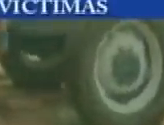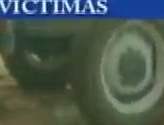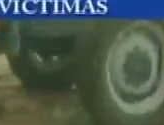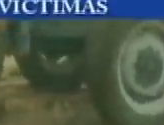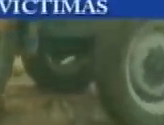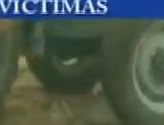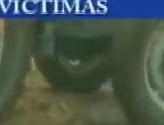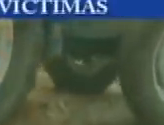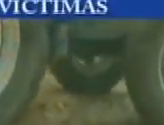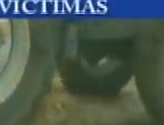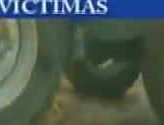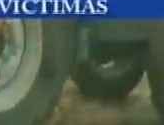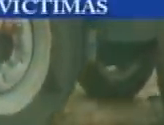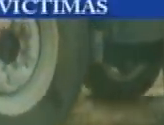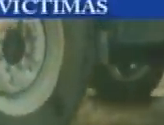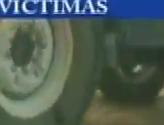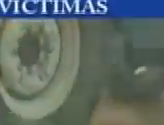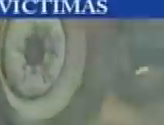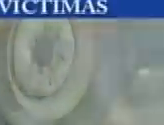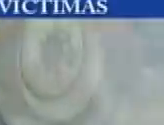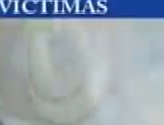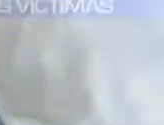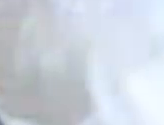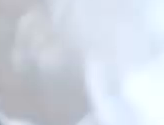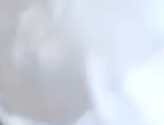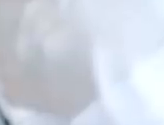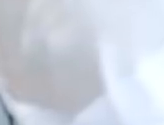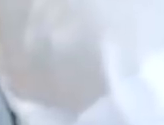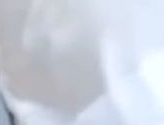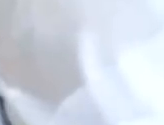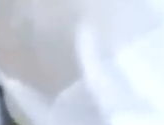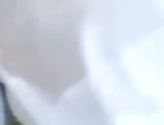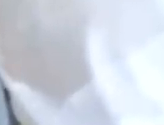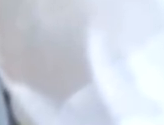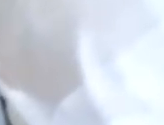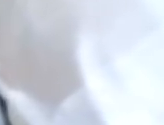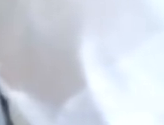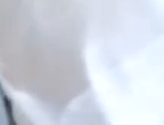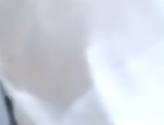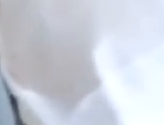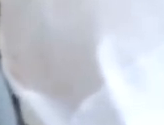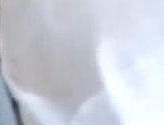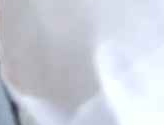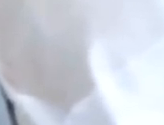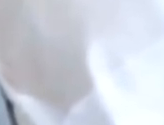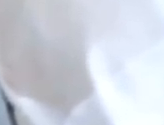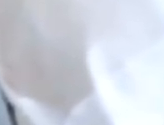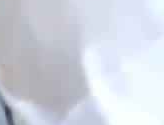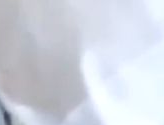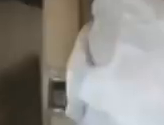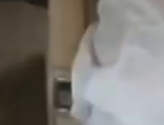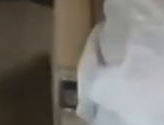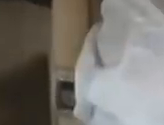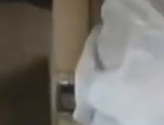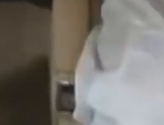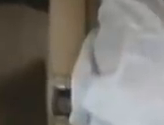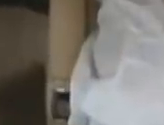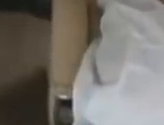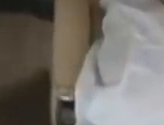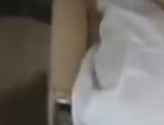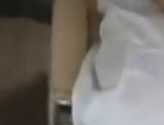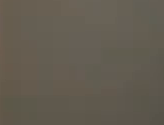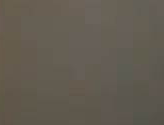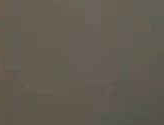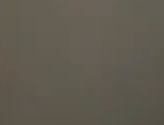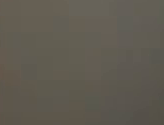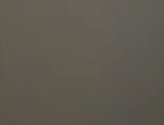Brasil es el país de América Latina con más casos de contagios y fallecidos por coronavirus pero expertos de esa nación sospechan que la realidad